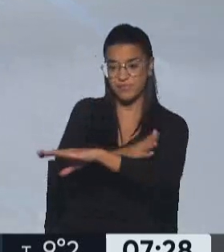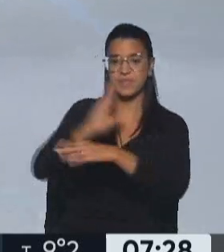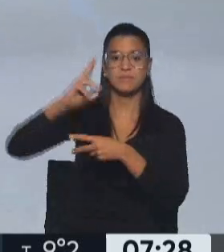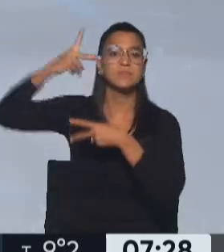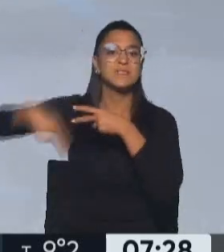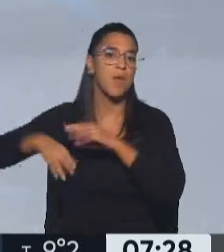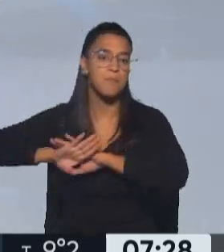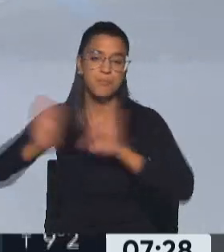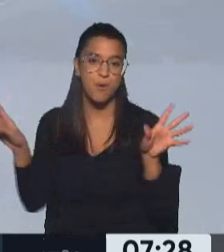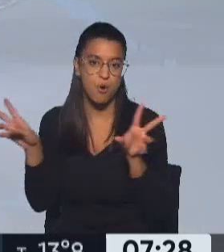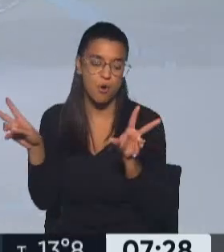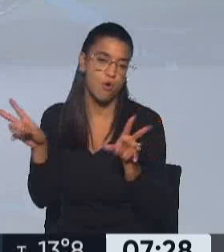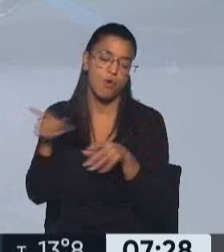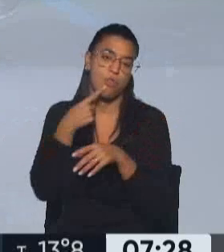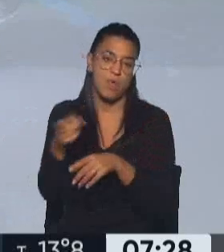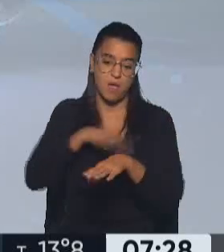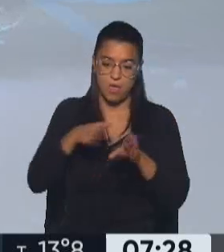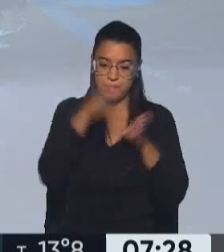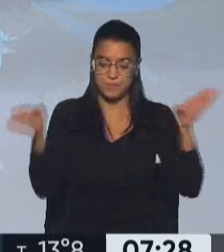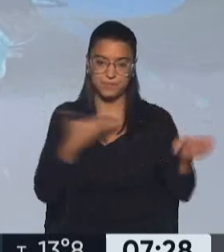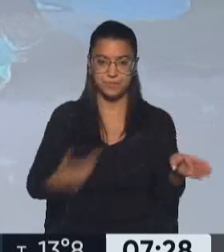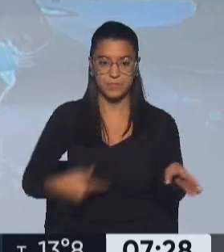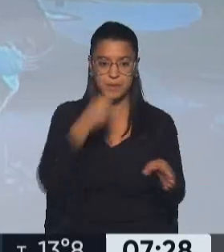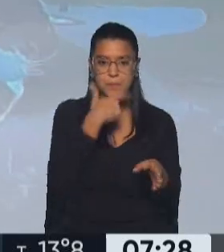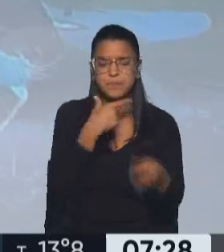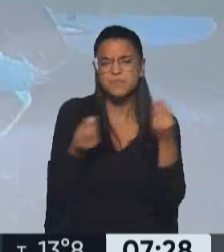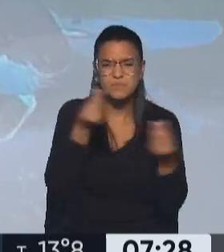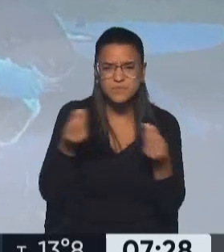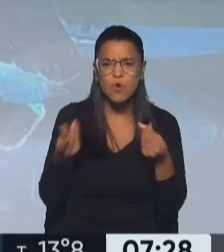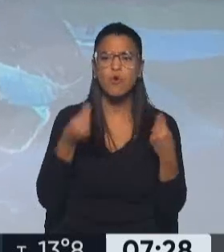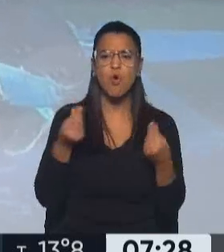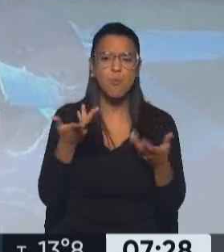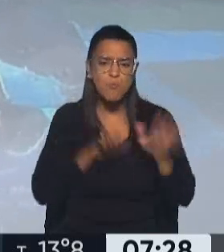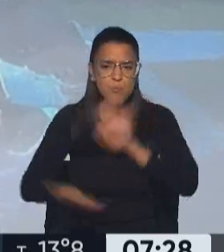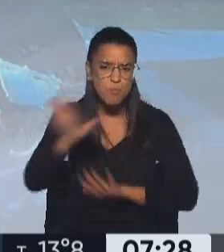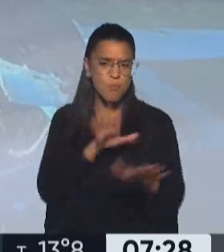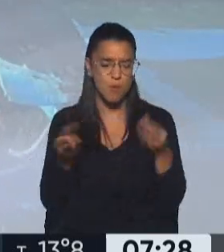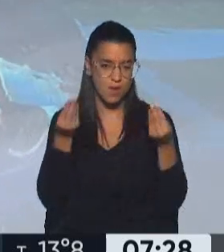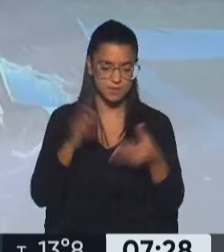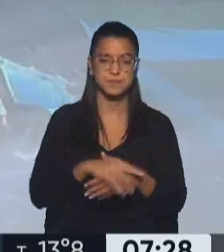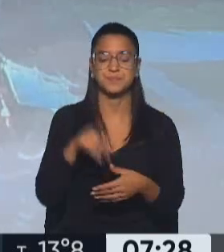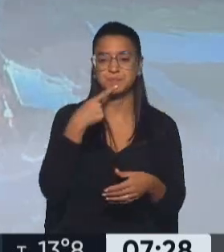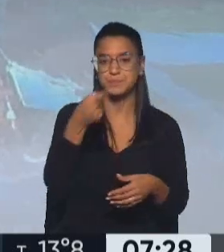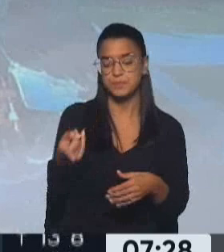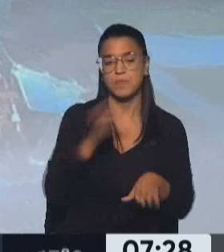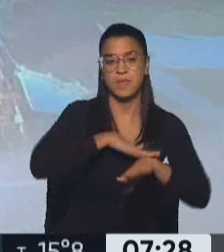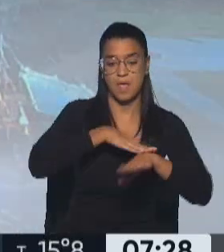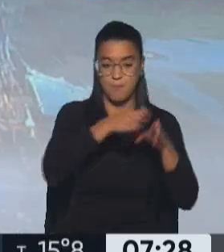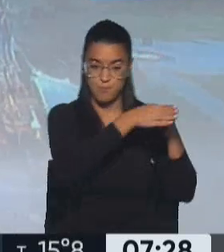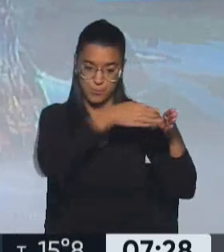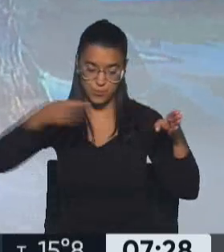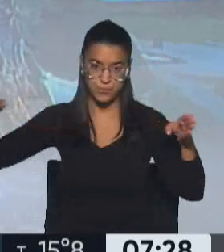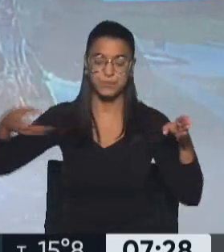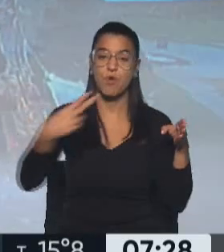cambiario durante la gestión del macresmo. ¿A qué nos estamos refiriendo? ¿Y cómo fue su operatoria? Néstor, ver. Salió a establecer una línea de tiempo.